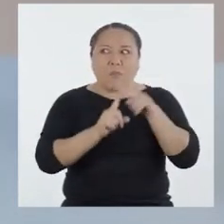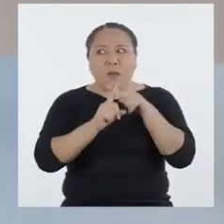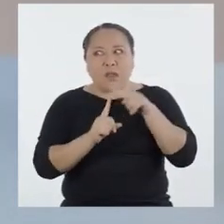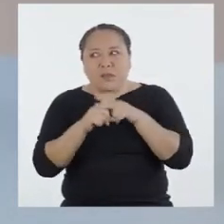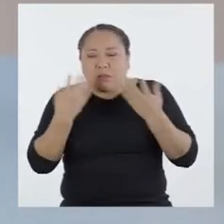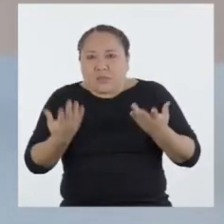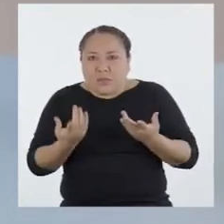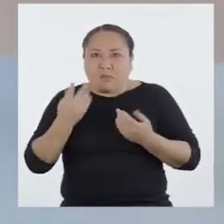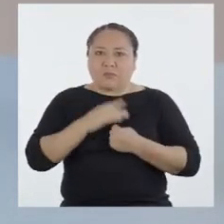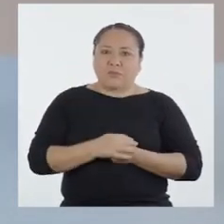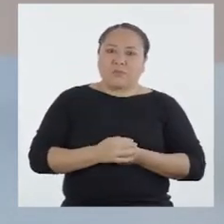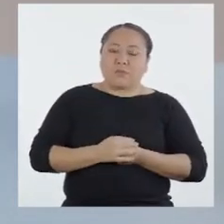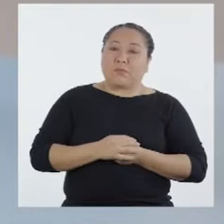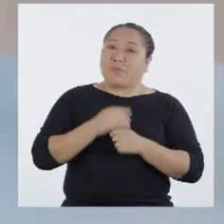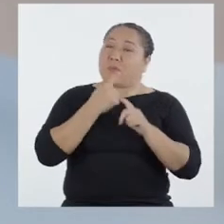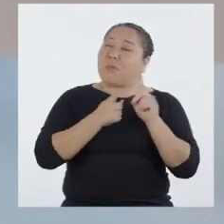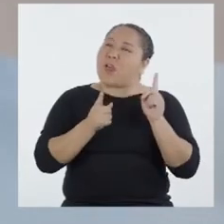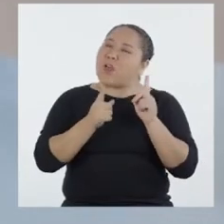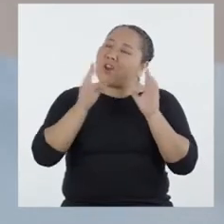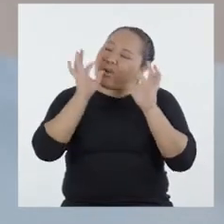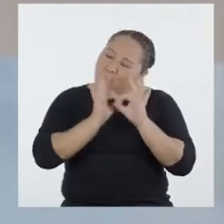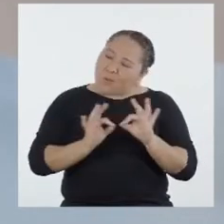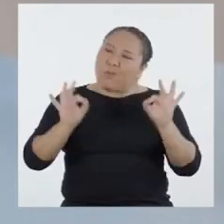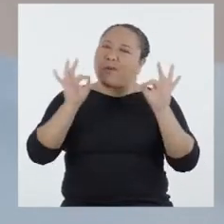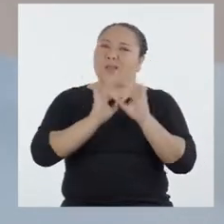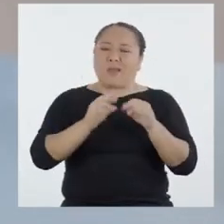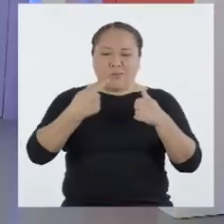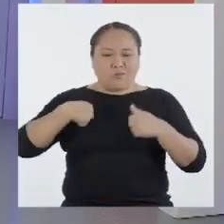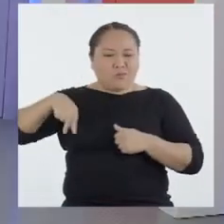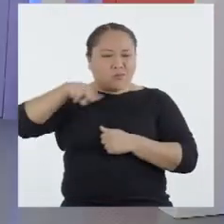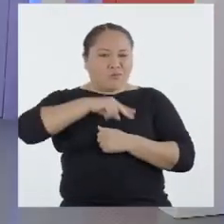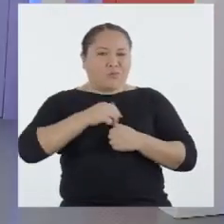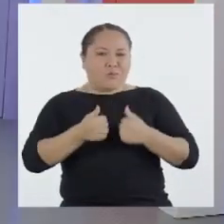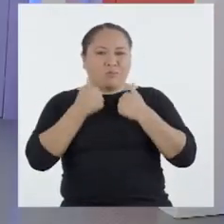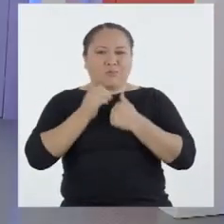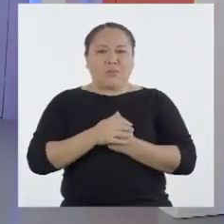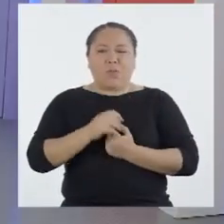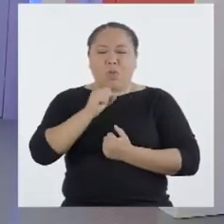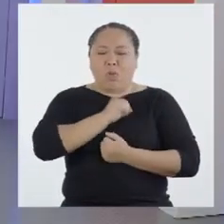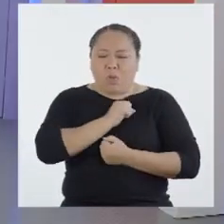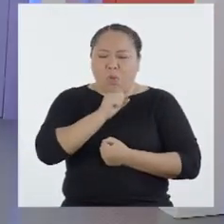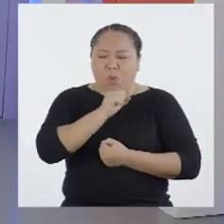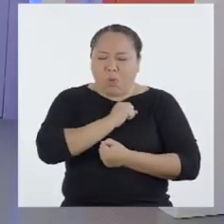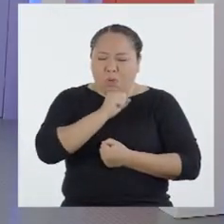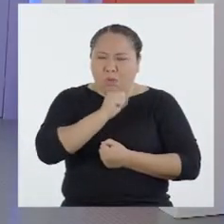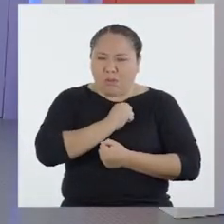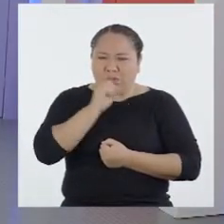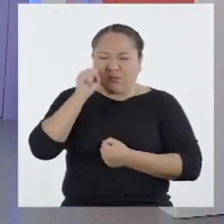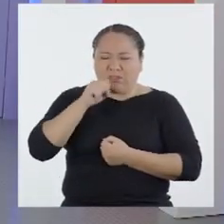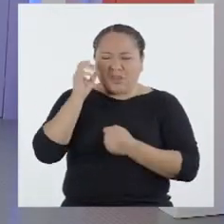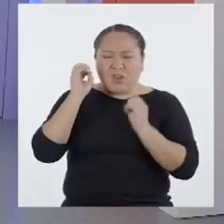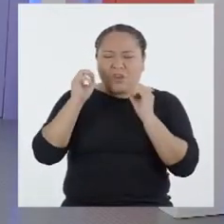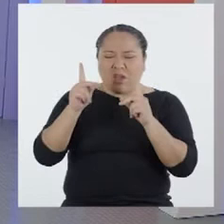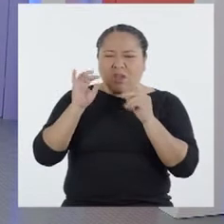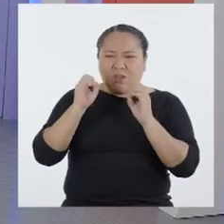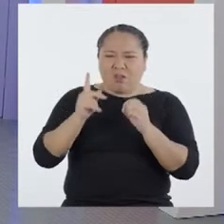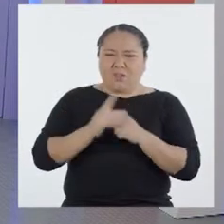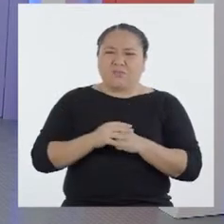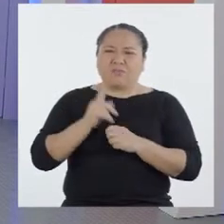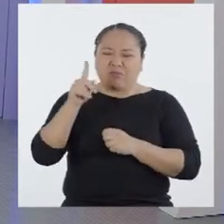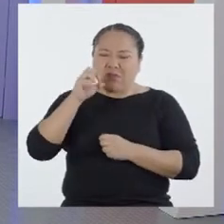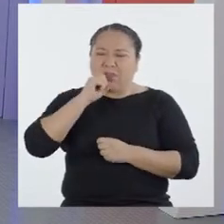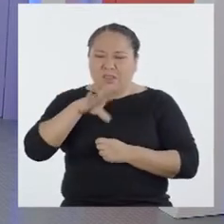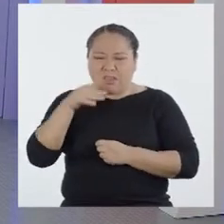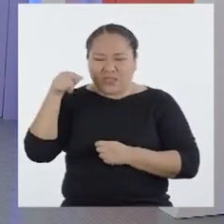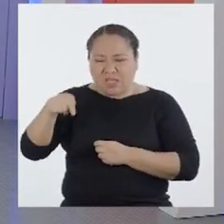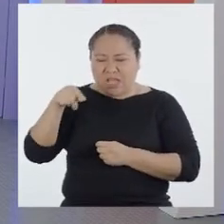repentinamente, pero lo importante es que estamos bien. Está bien, está bien. Como